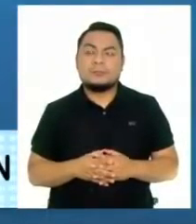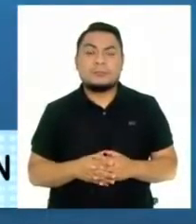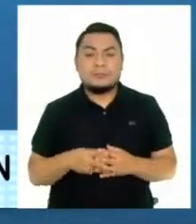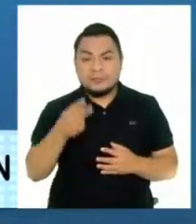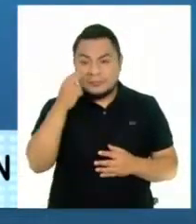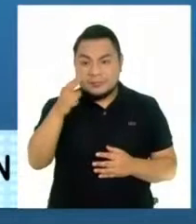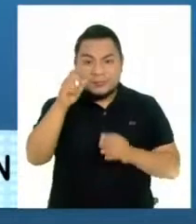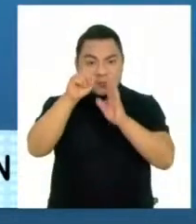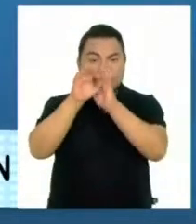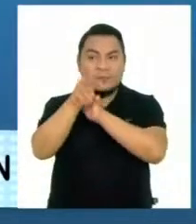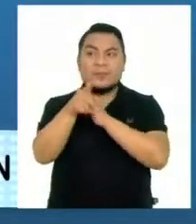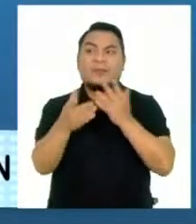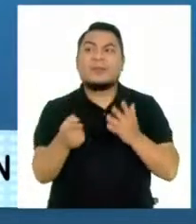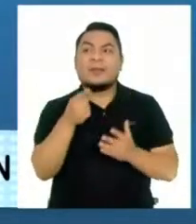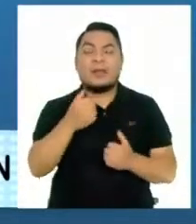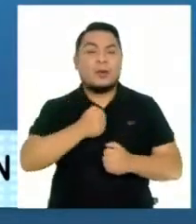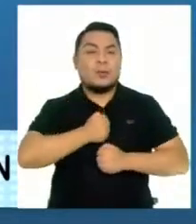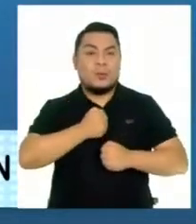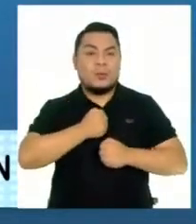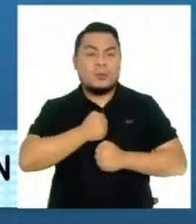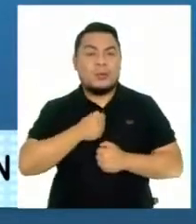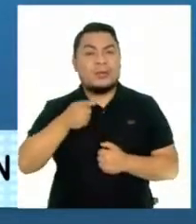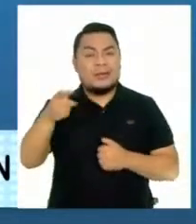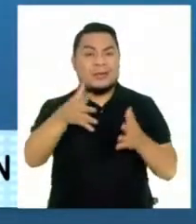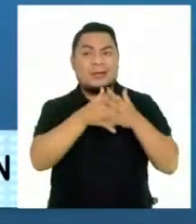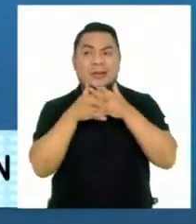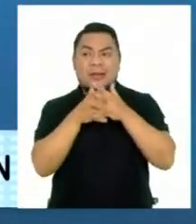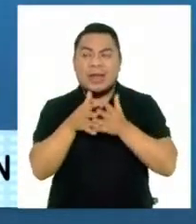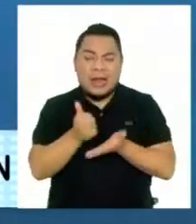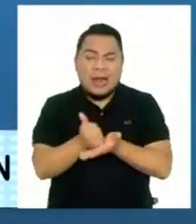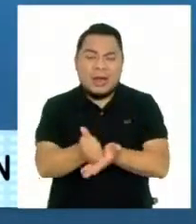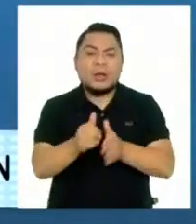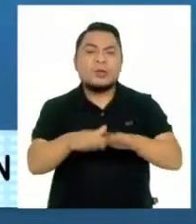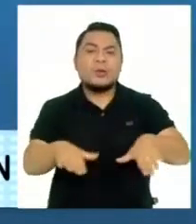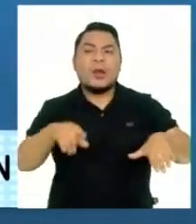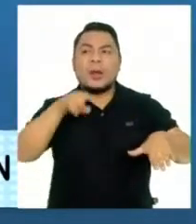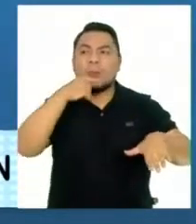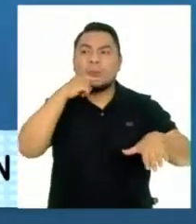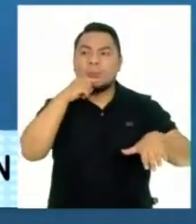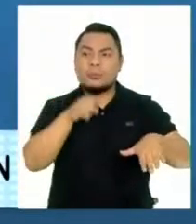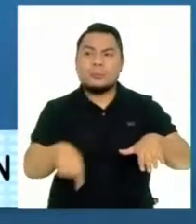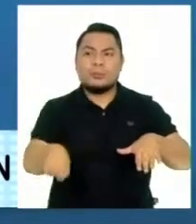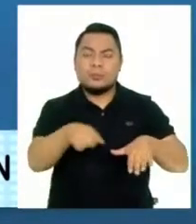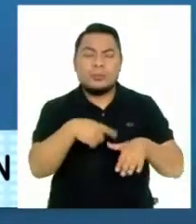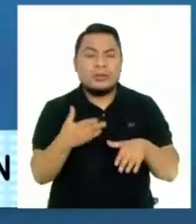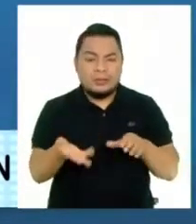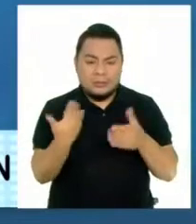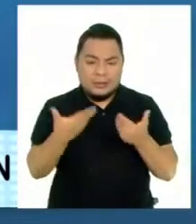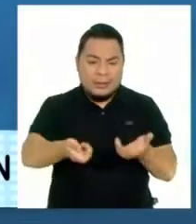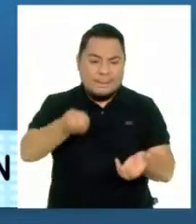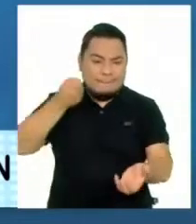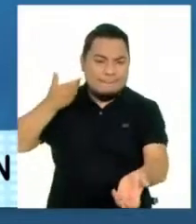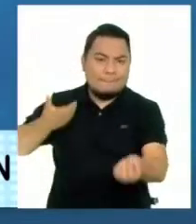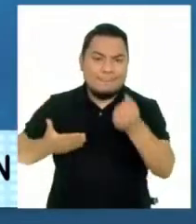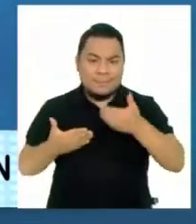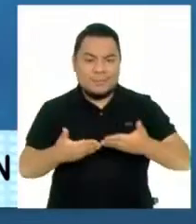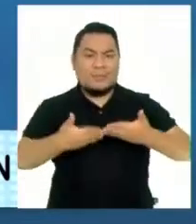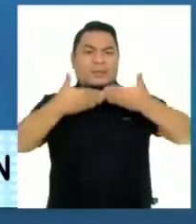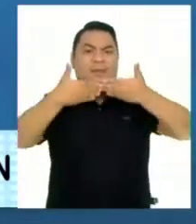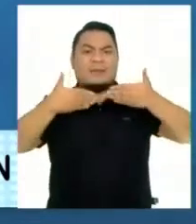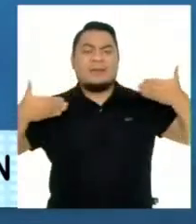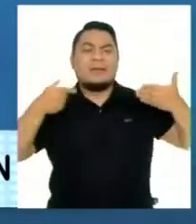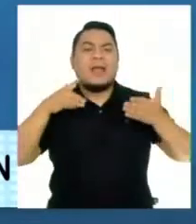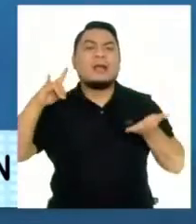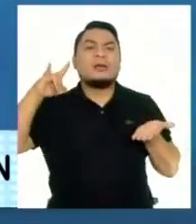Este es el momento en que soldados estadounidenses ayudan a niñas y mujeres afganas a trepar el muro del aeropuerto de